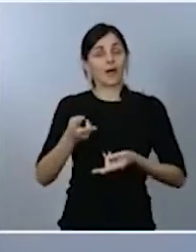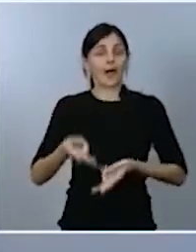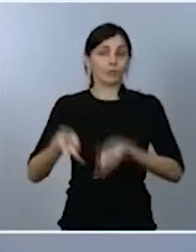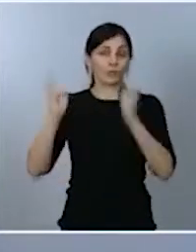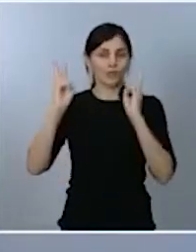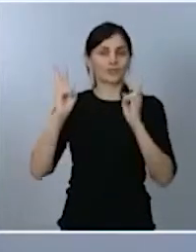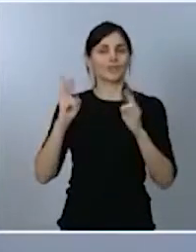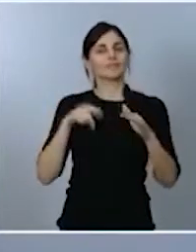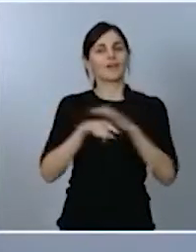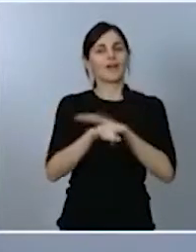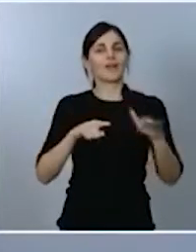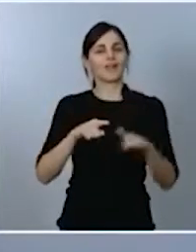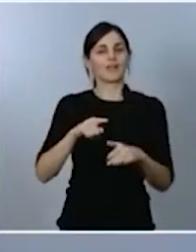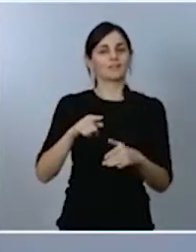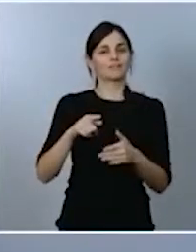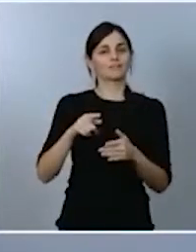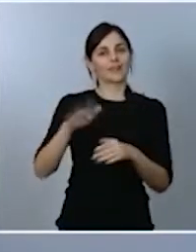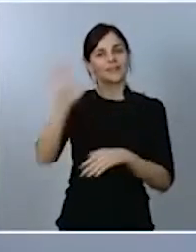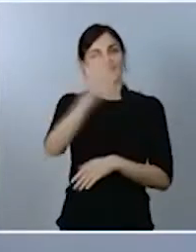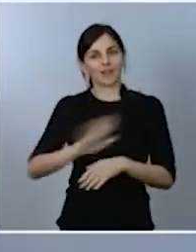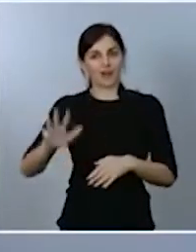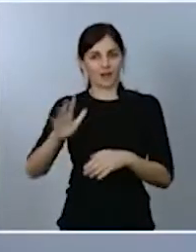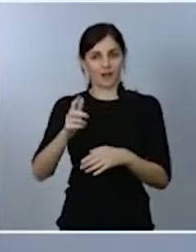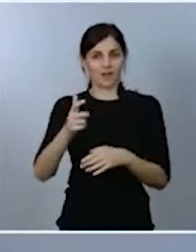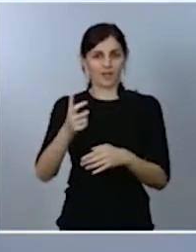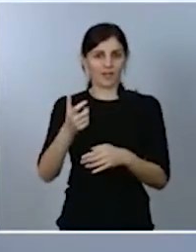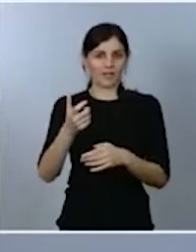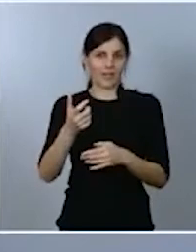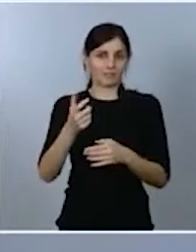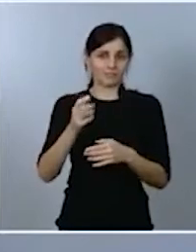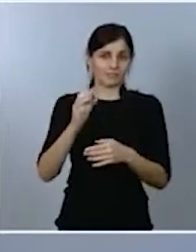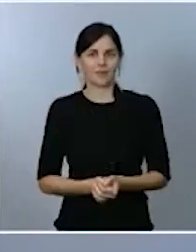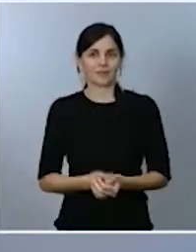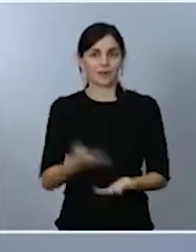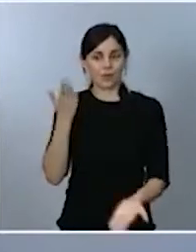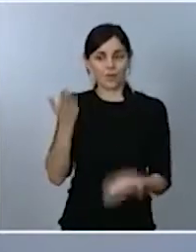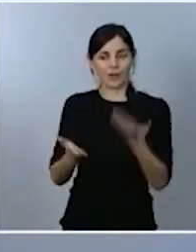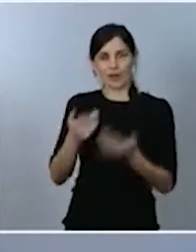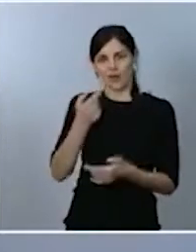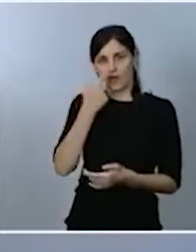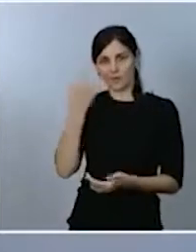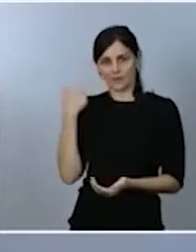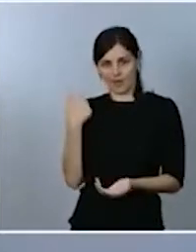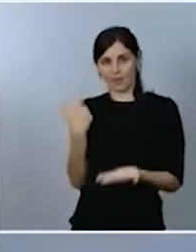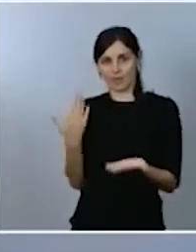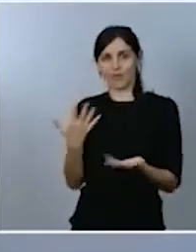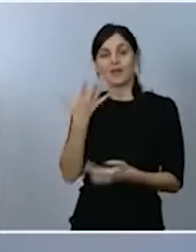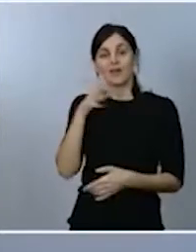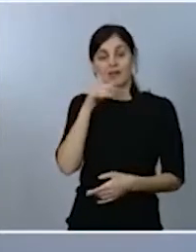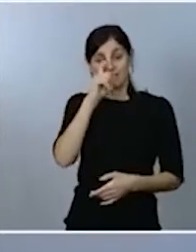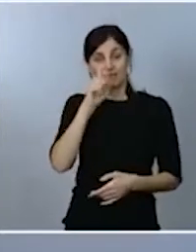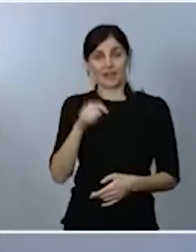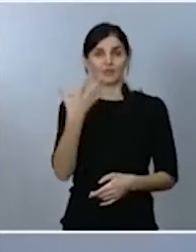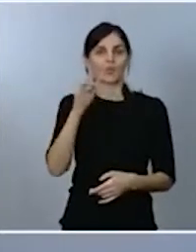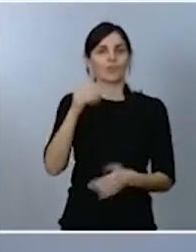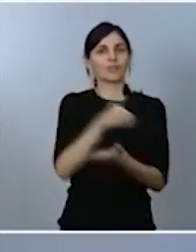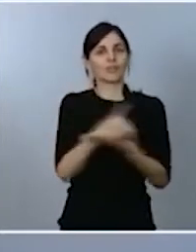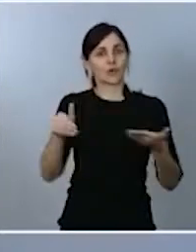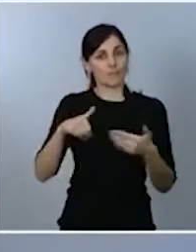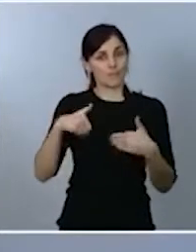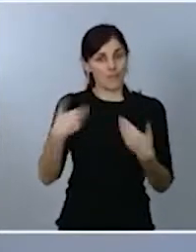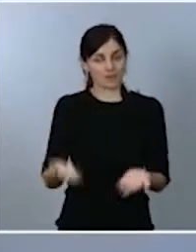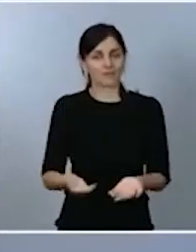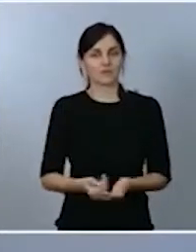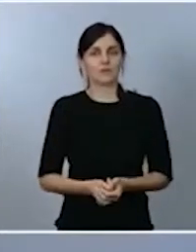proyectos de investigación de la ciencia española, convocatoria anual, y esto supone también el cumplimiento del plan de